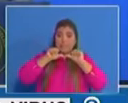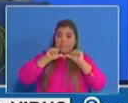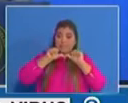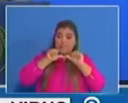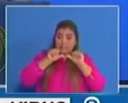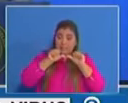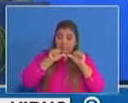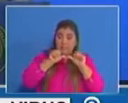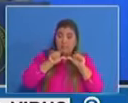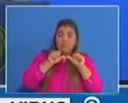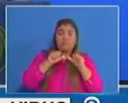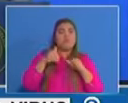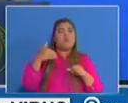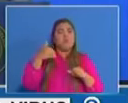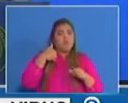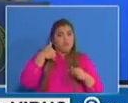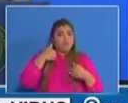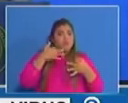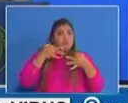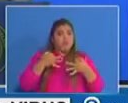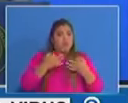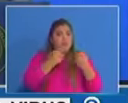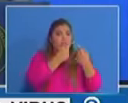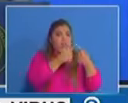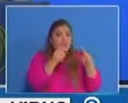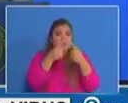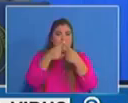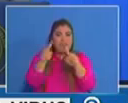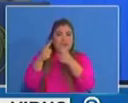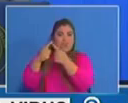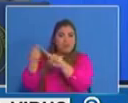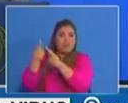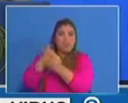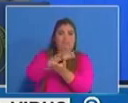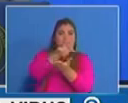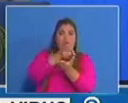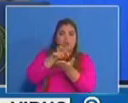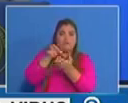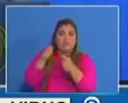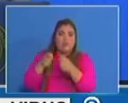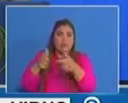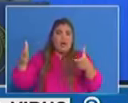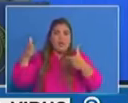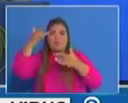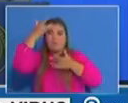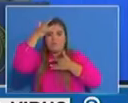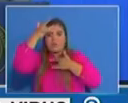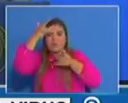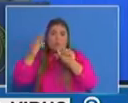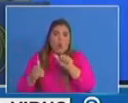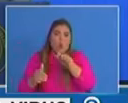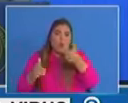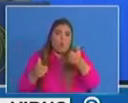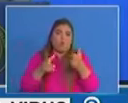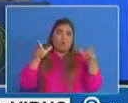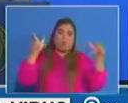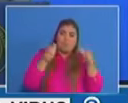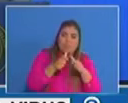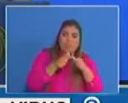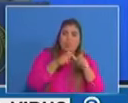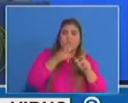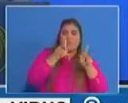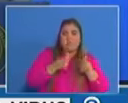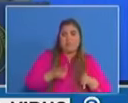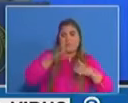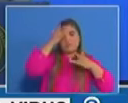existe comportamiento diferente dentro de las provincias segundo que es importante mantener